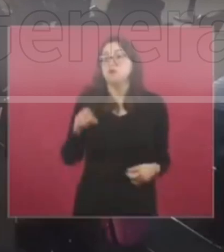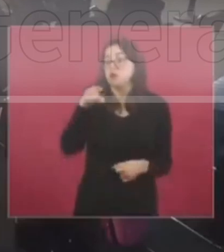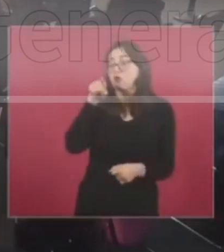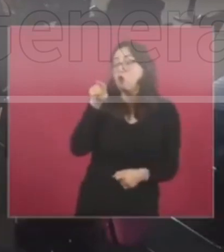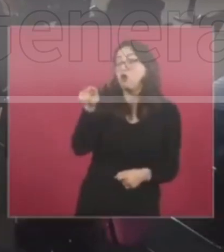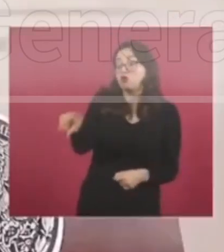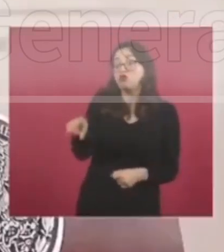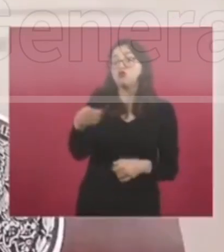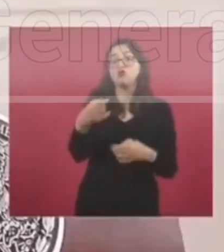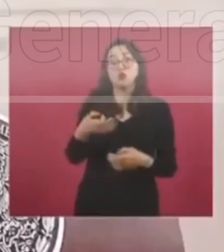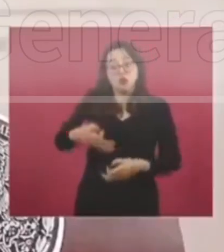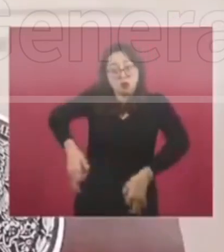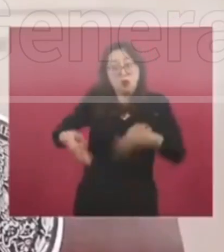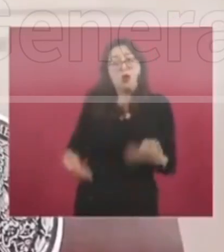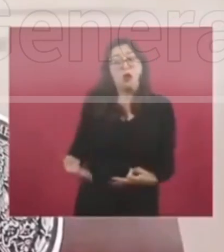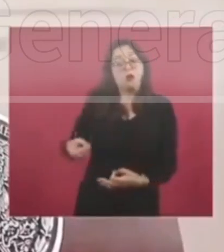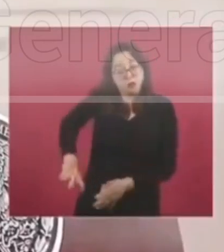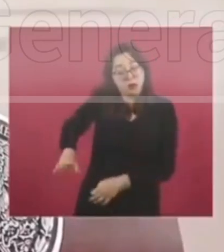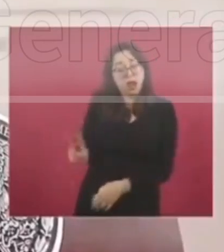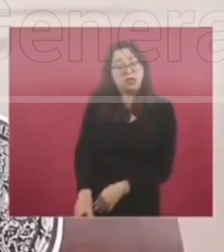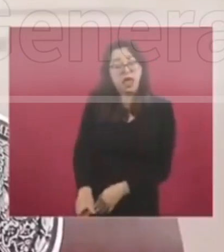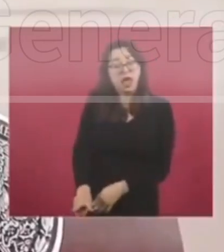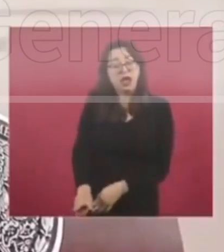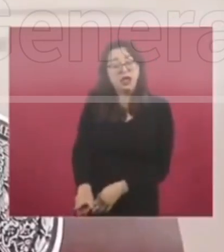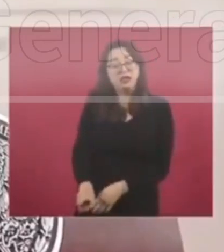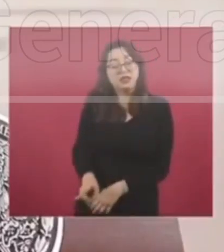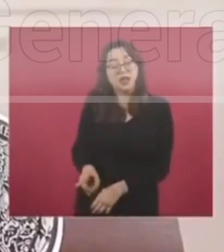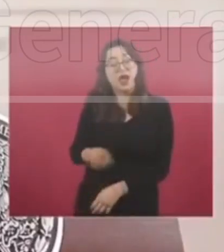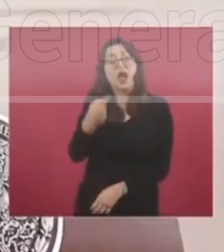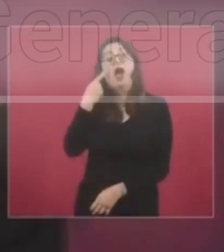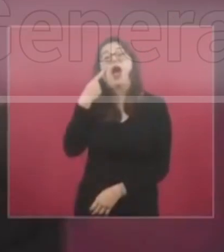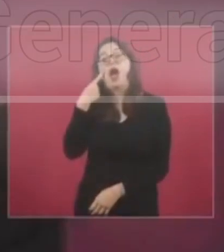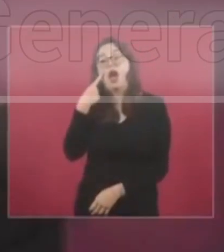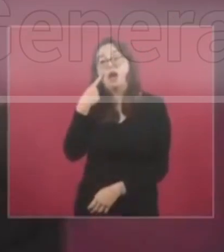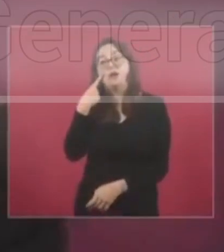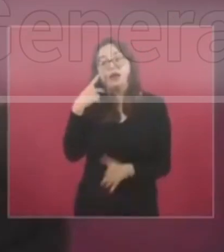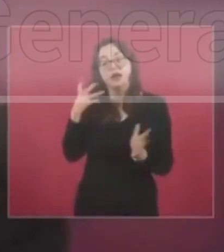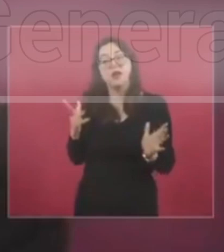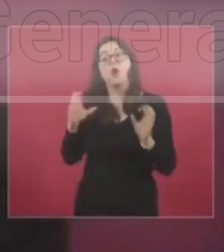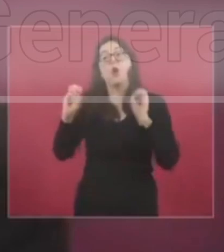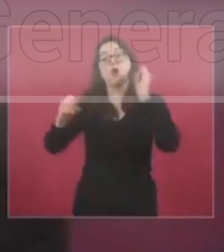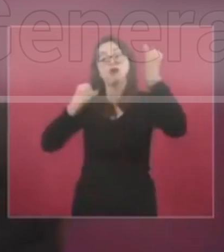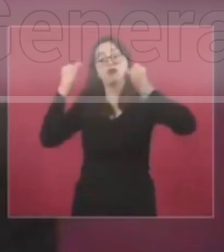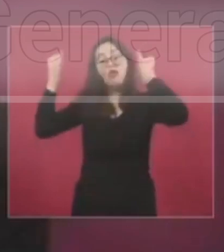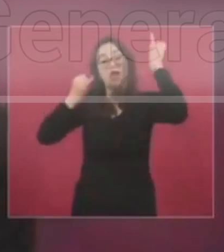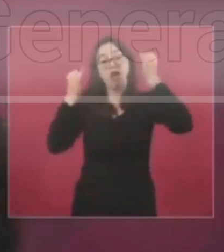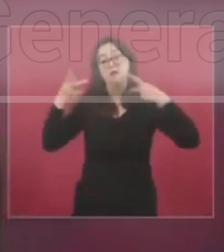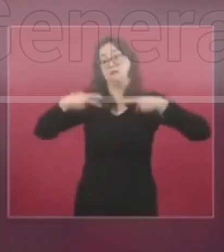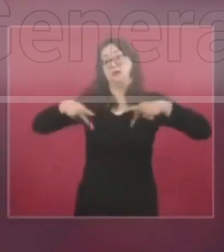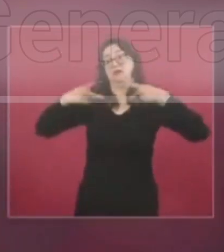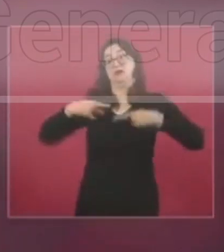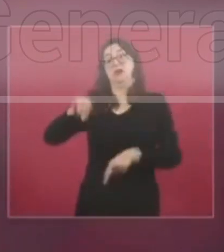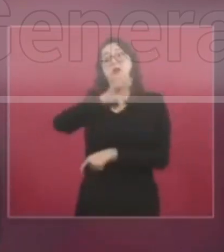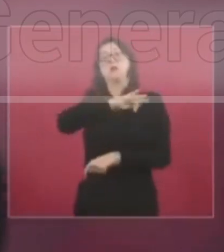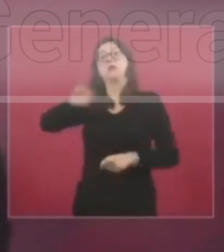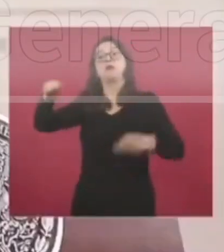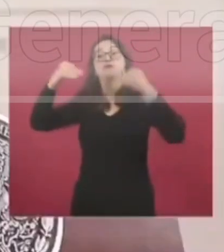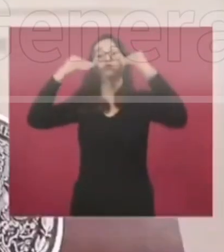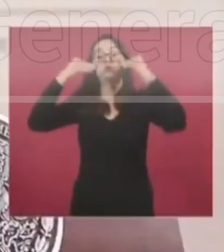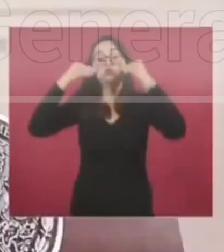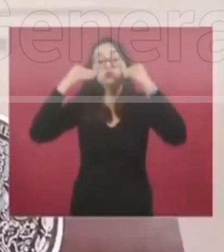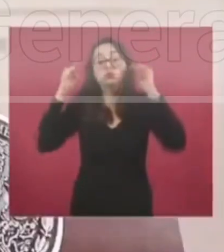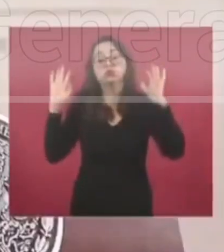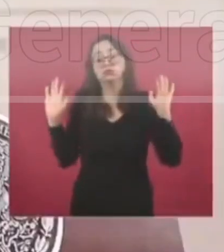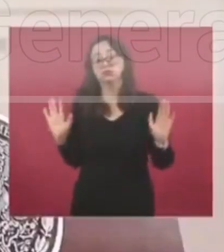transmitiendo lo que realmente está sucediendo o estás inventando así es o este yo